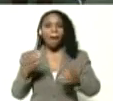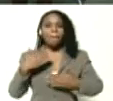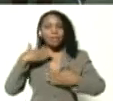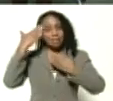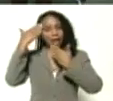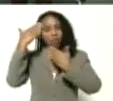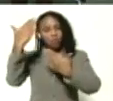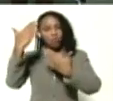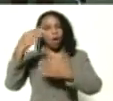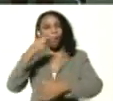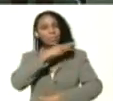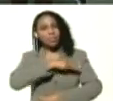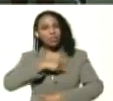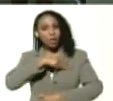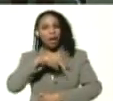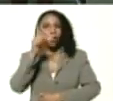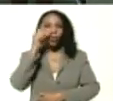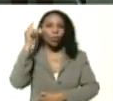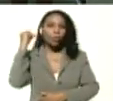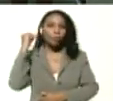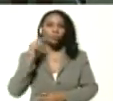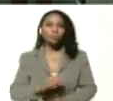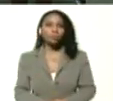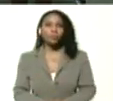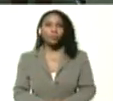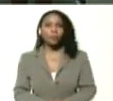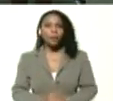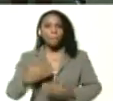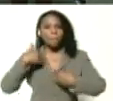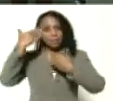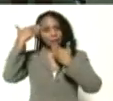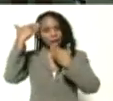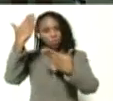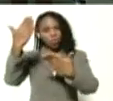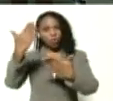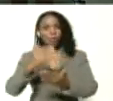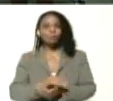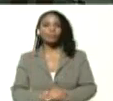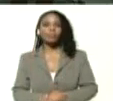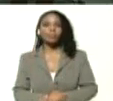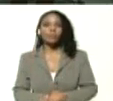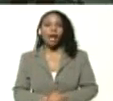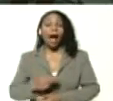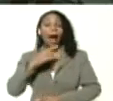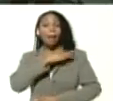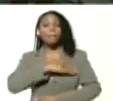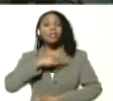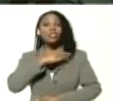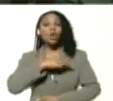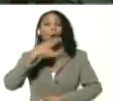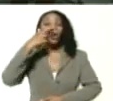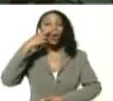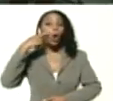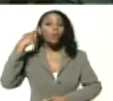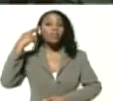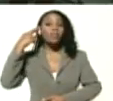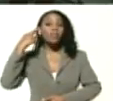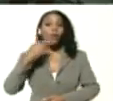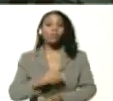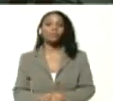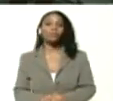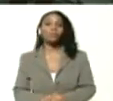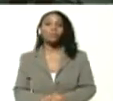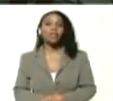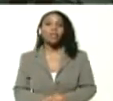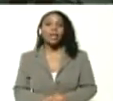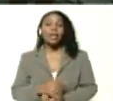a los misioneros y misioneras mi saludo a la misión Robinson Robinson